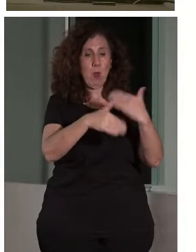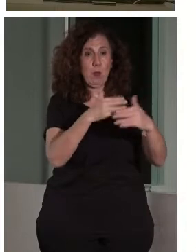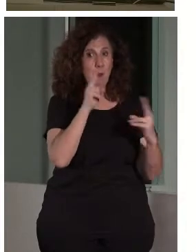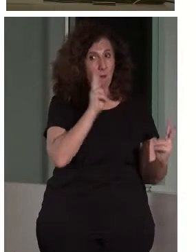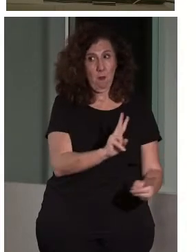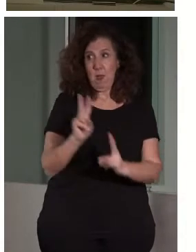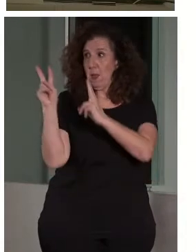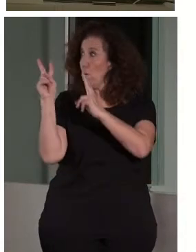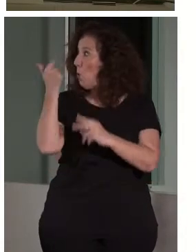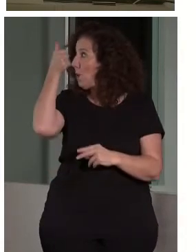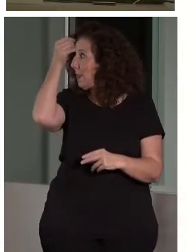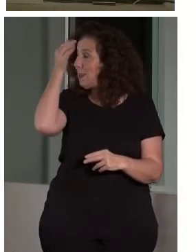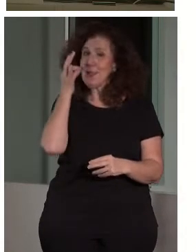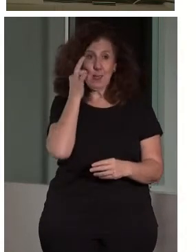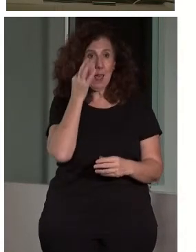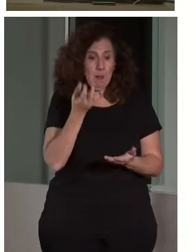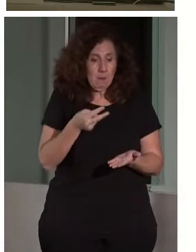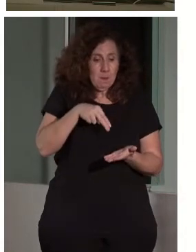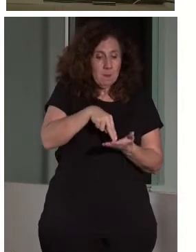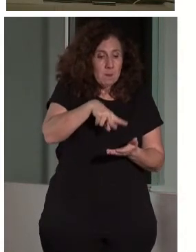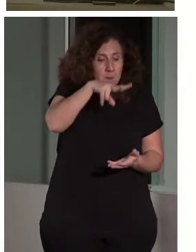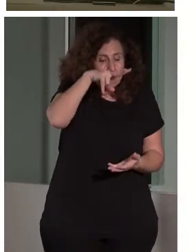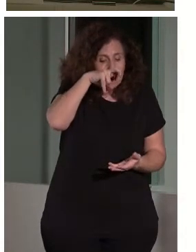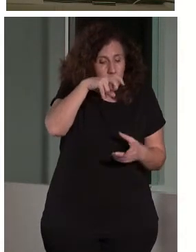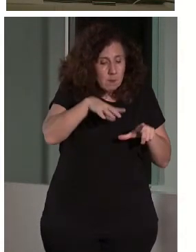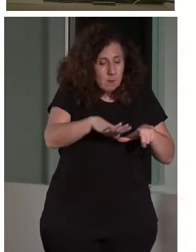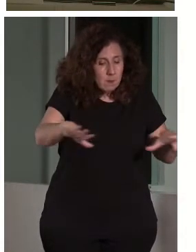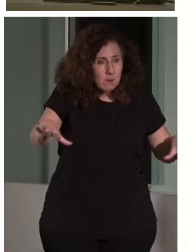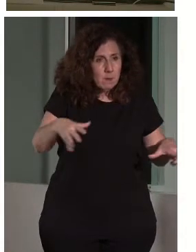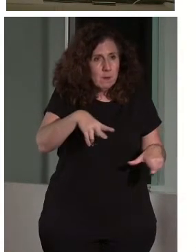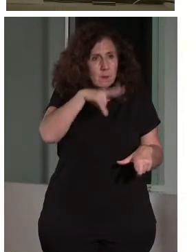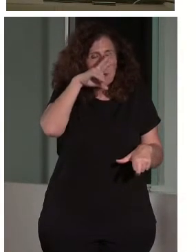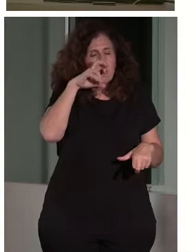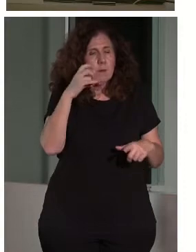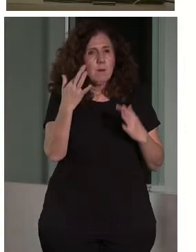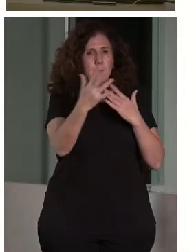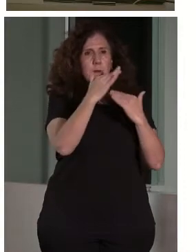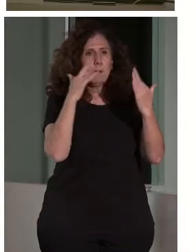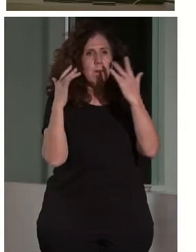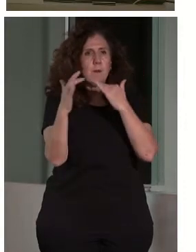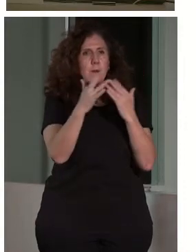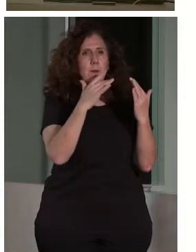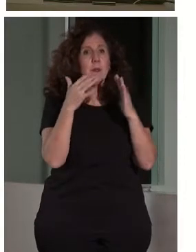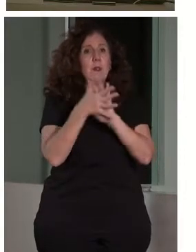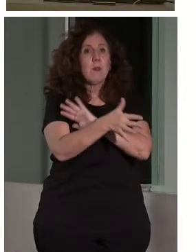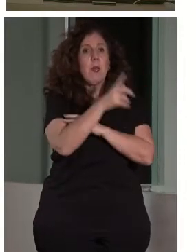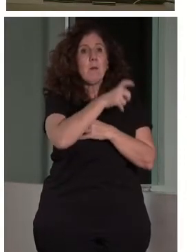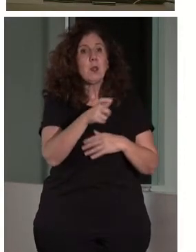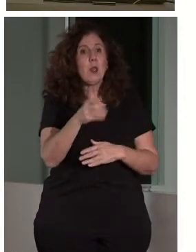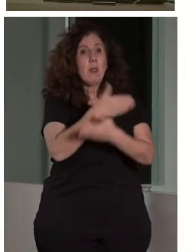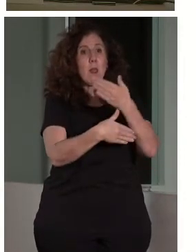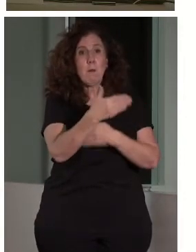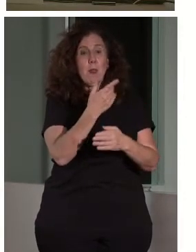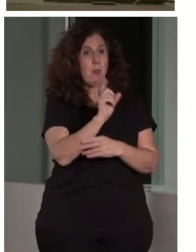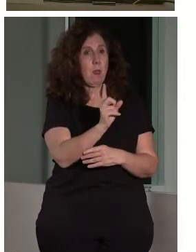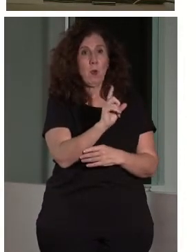alzador que está oliendo los aromas históricos de una exposición que tenemos ahora. No es una cuestión solo de personas con discapacidad. Tiene